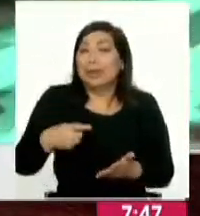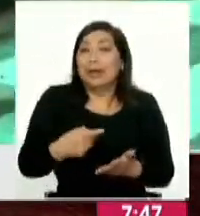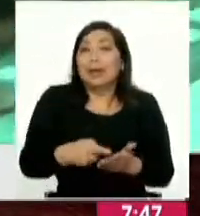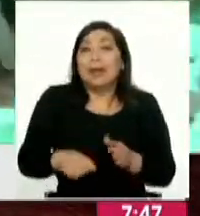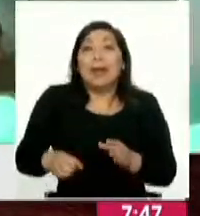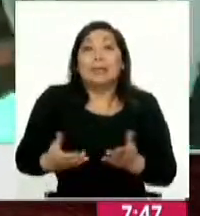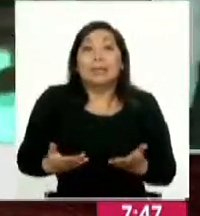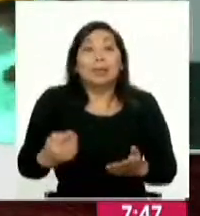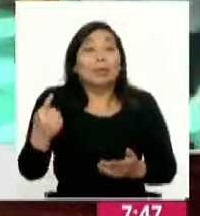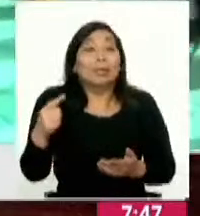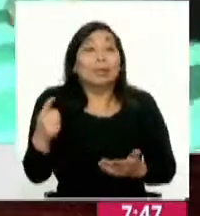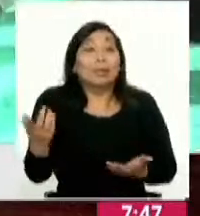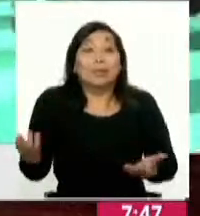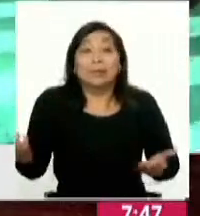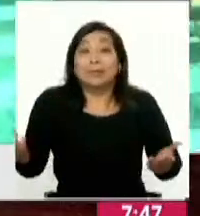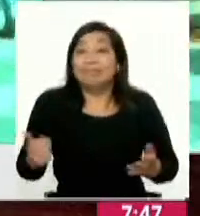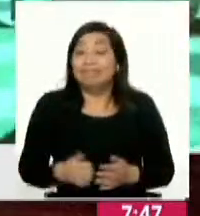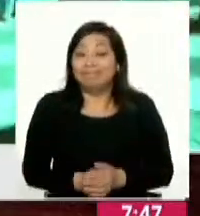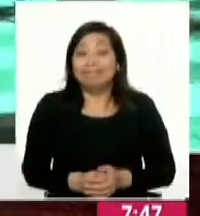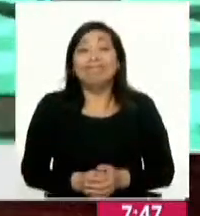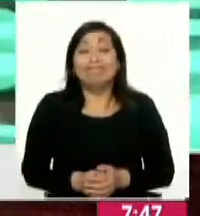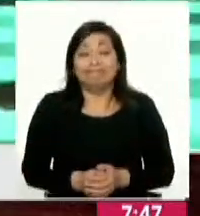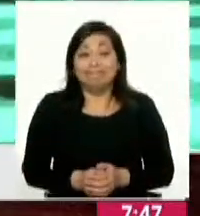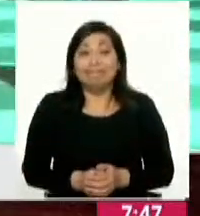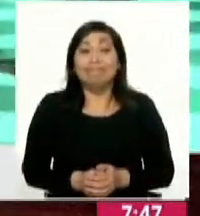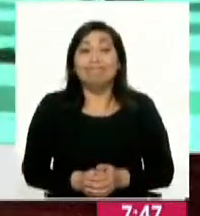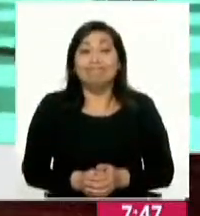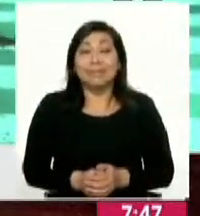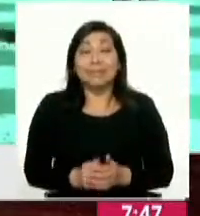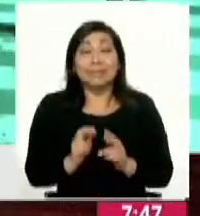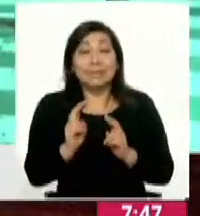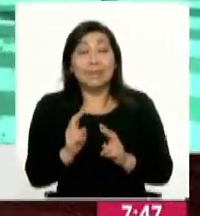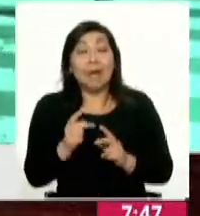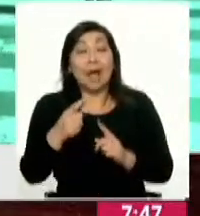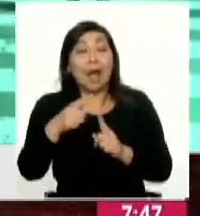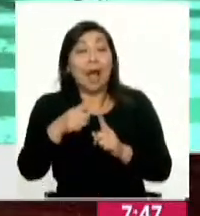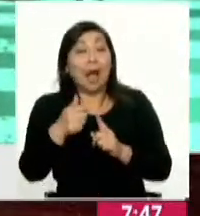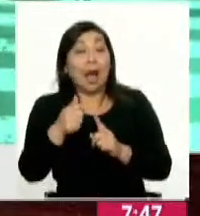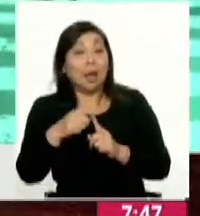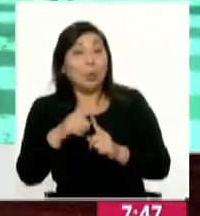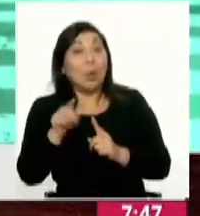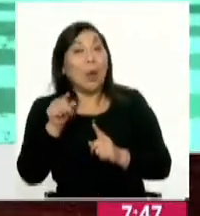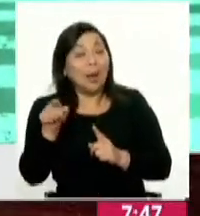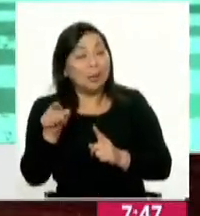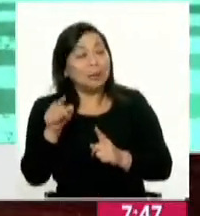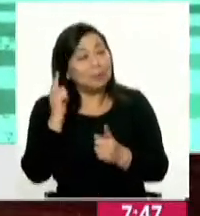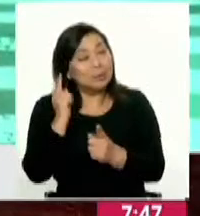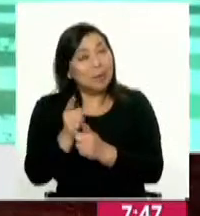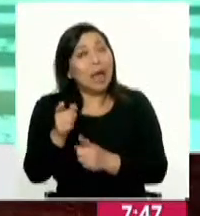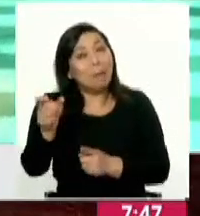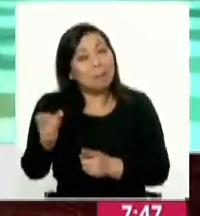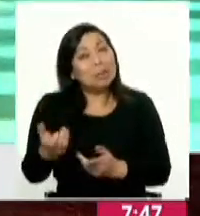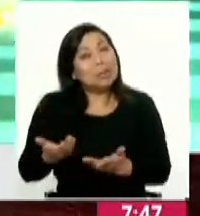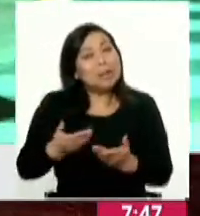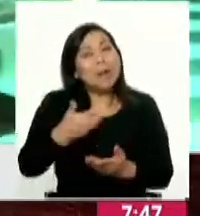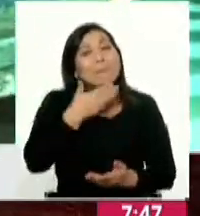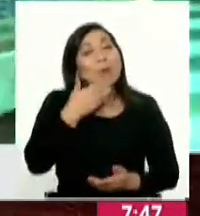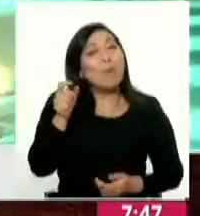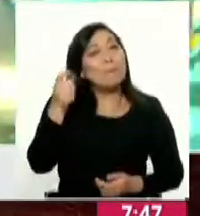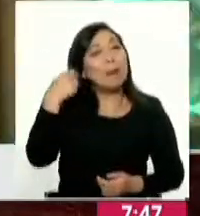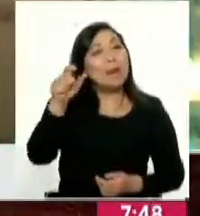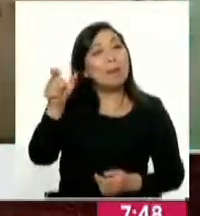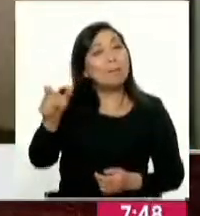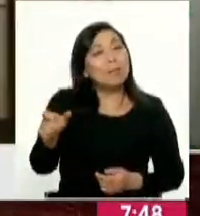caso tener que tomar un taxi de emergencia por eso efectivamente la mirada de A2 es al usuario ahí hay que apuntar al usuario y